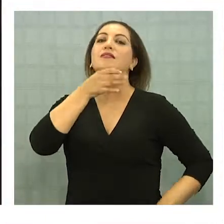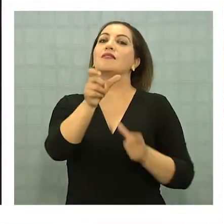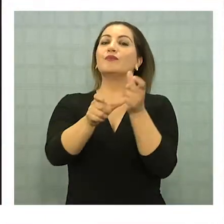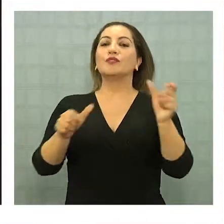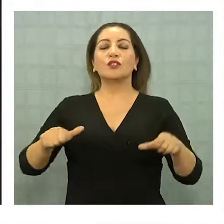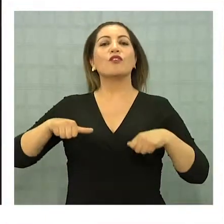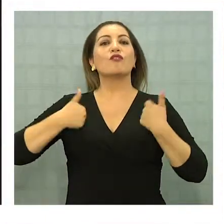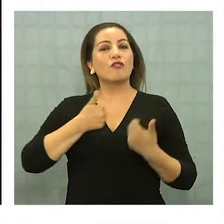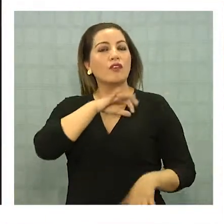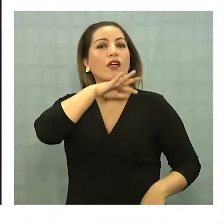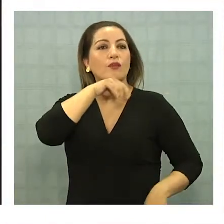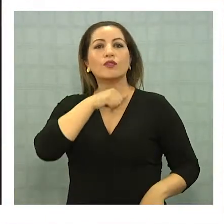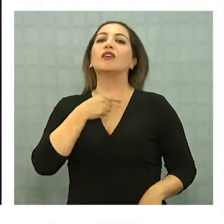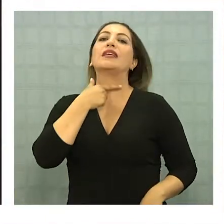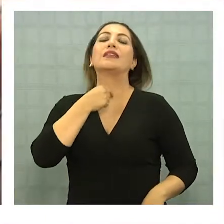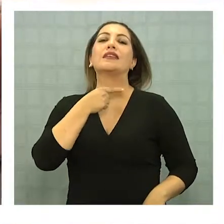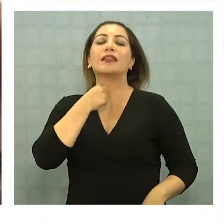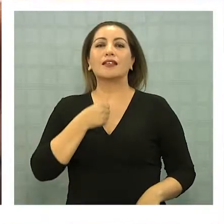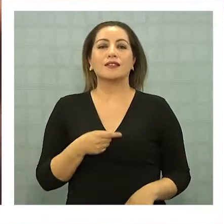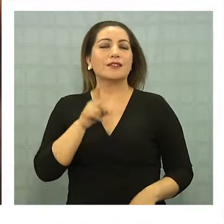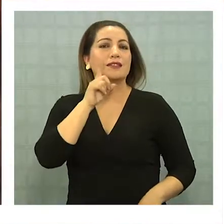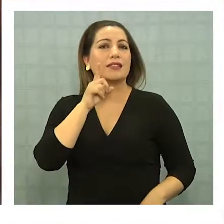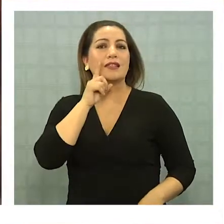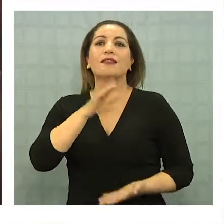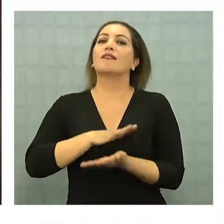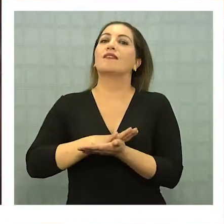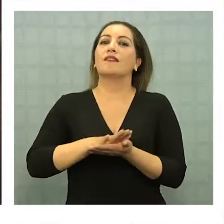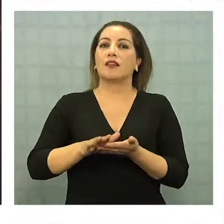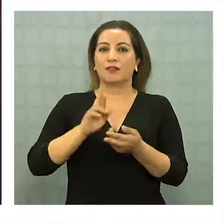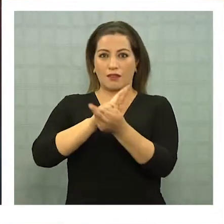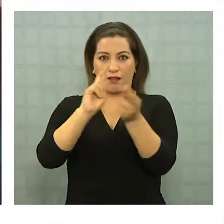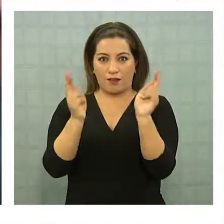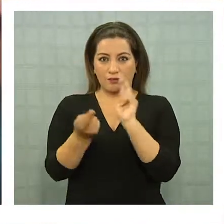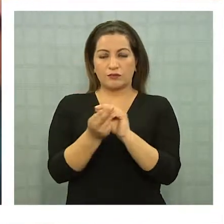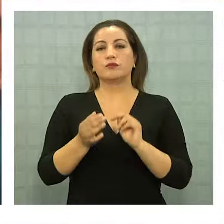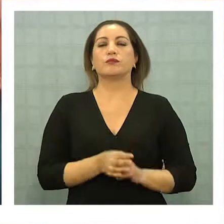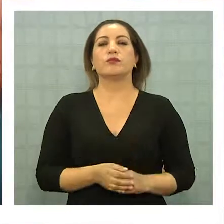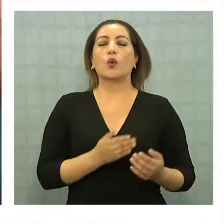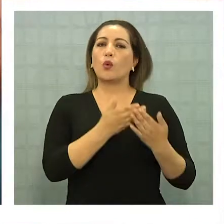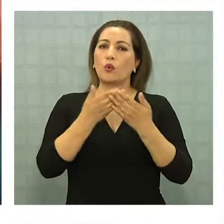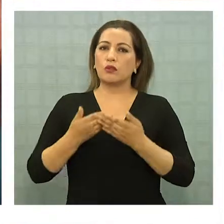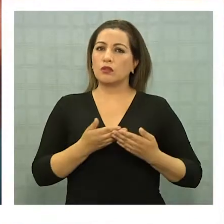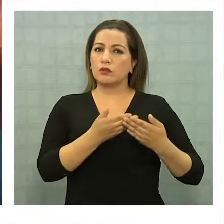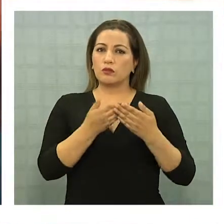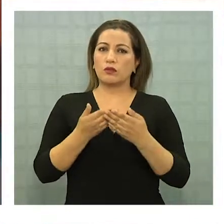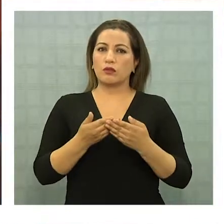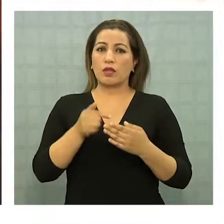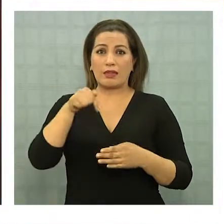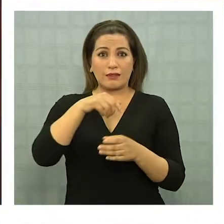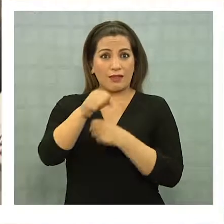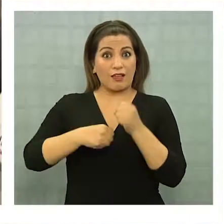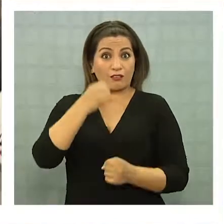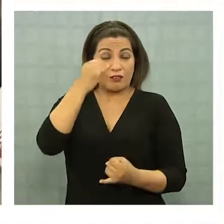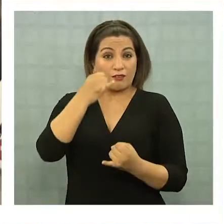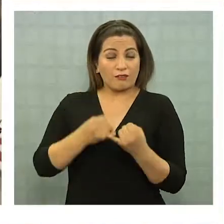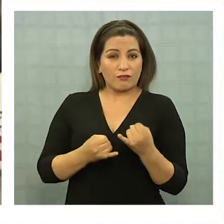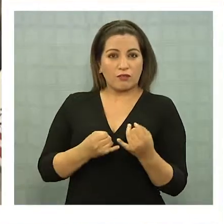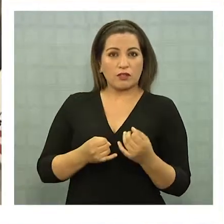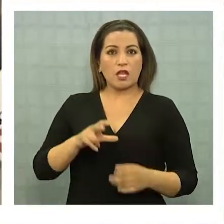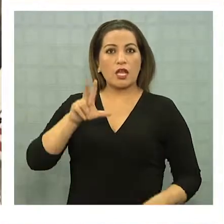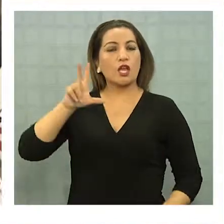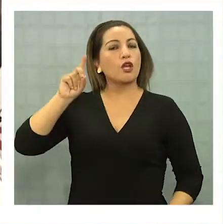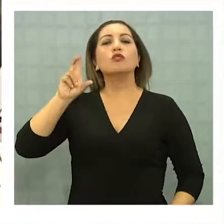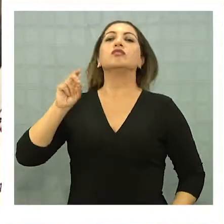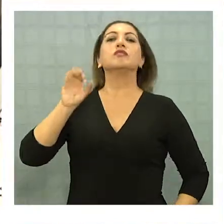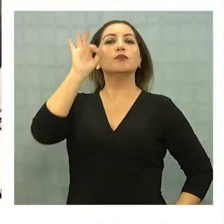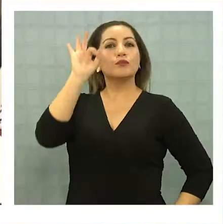educadora señala que los jóvenes adultos buscan acceder a los beneficios de la gratuidad de la reforma. Un estudio que se acaba de terminar este año,